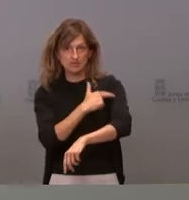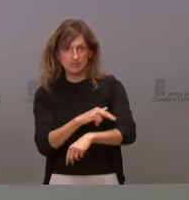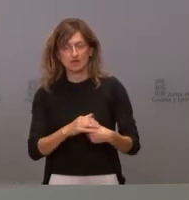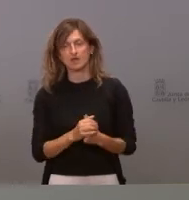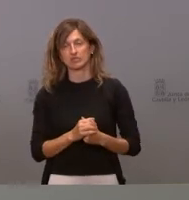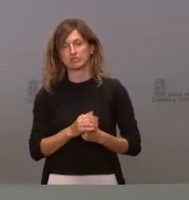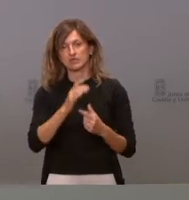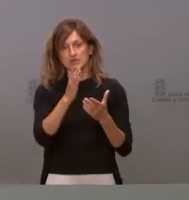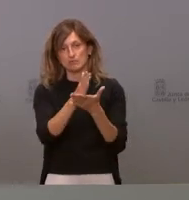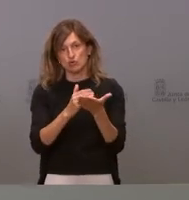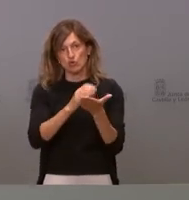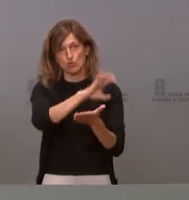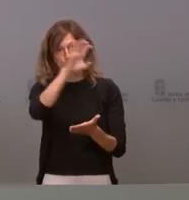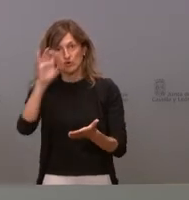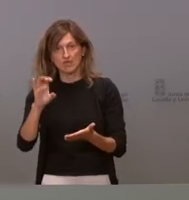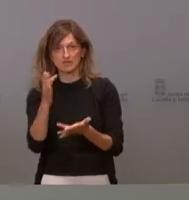todas las comunidades autónomas.